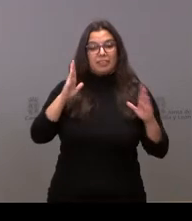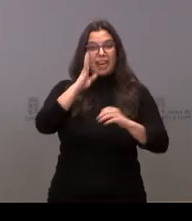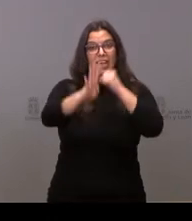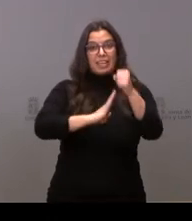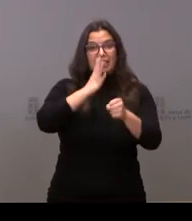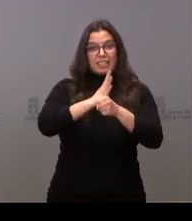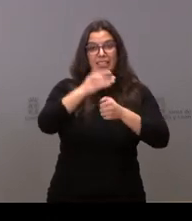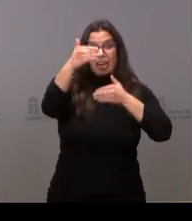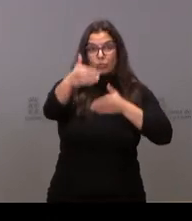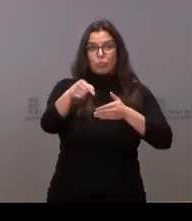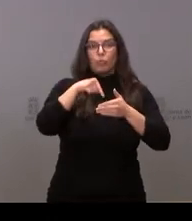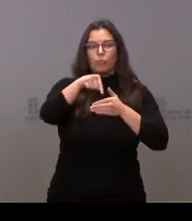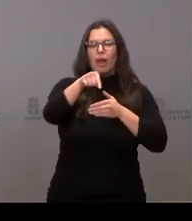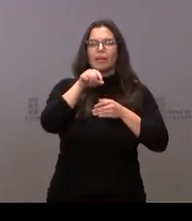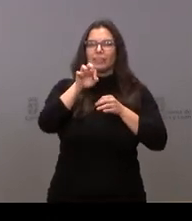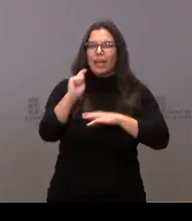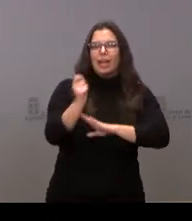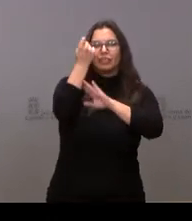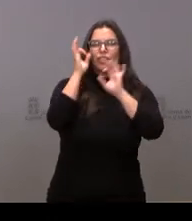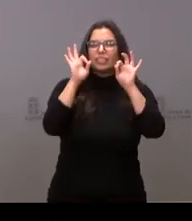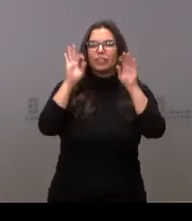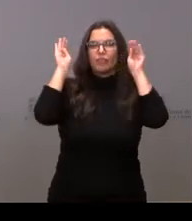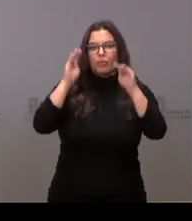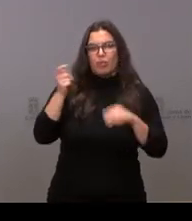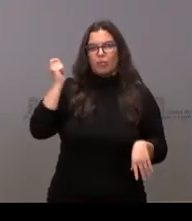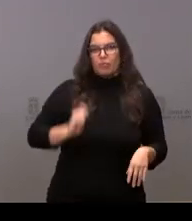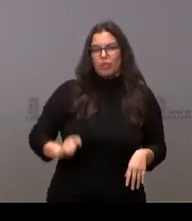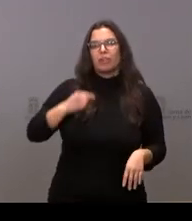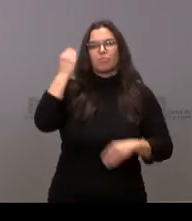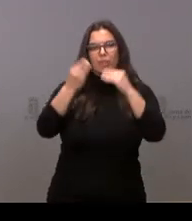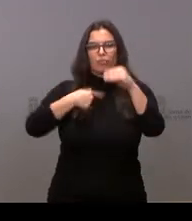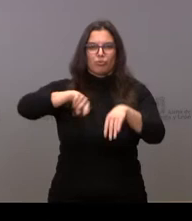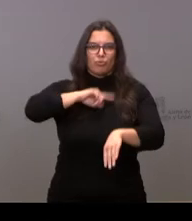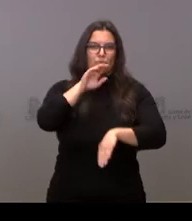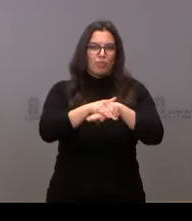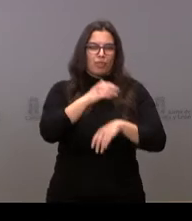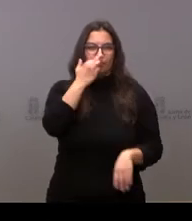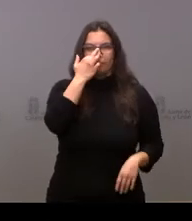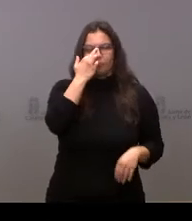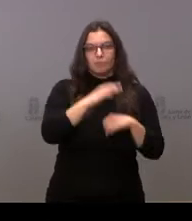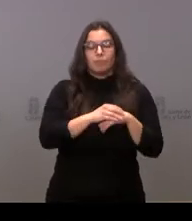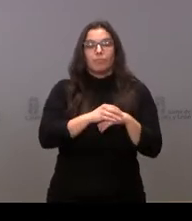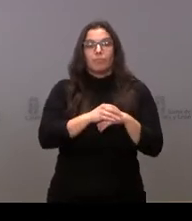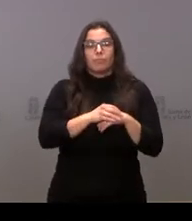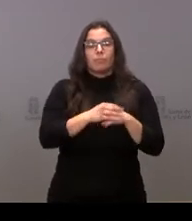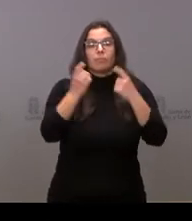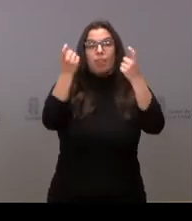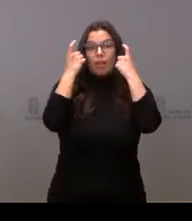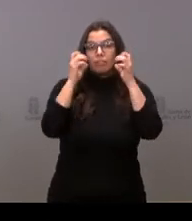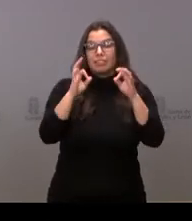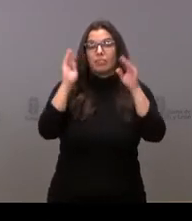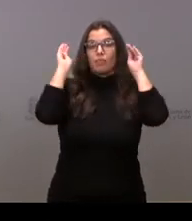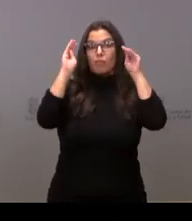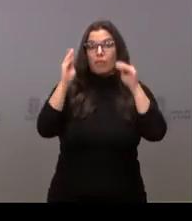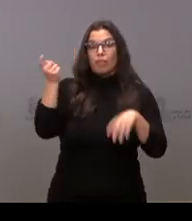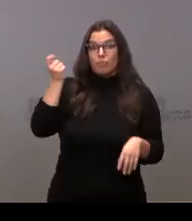la legislatura de la formación profesional y creo que hemos cumplido. Los alumnos de formación profesional